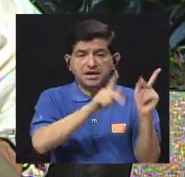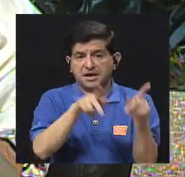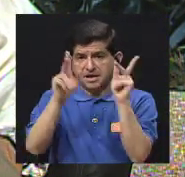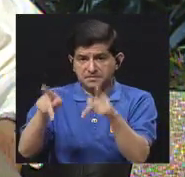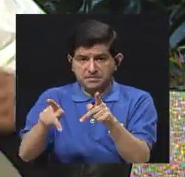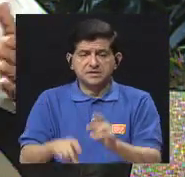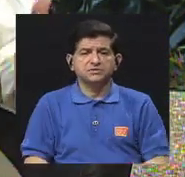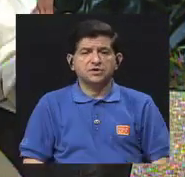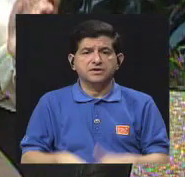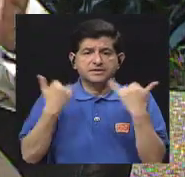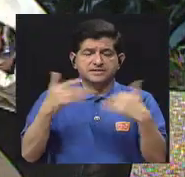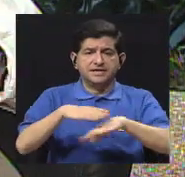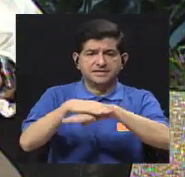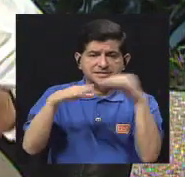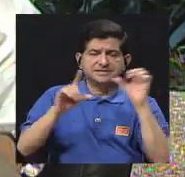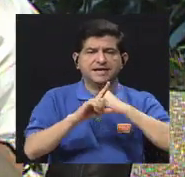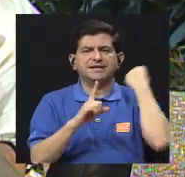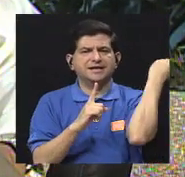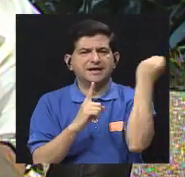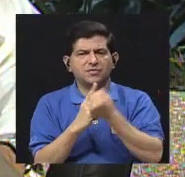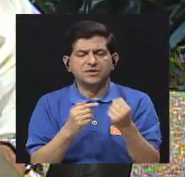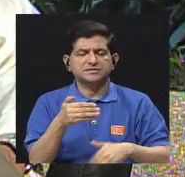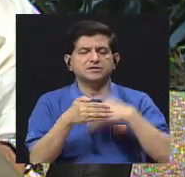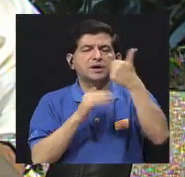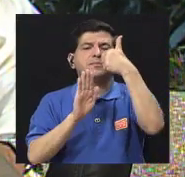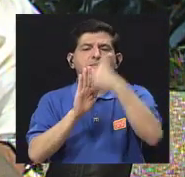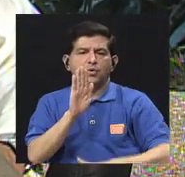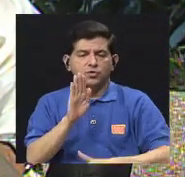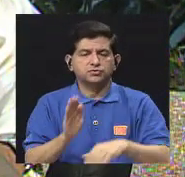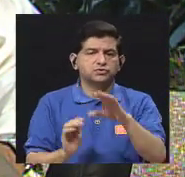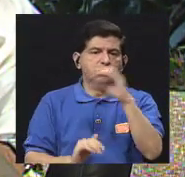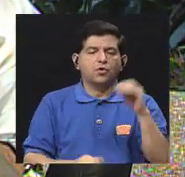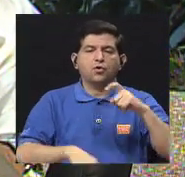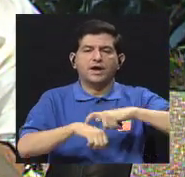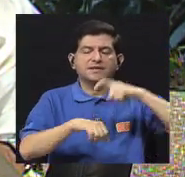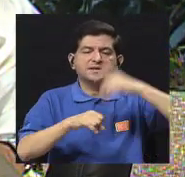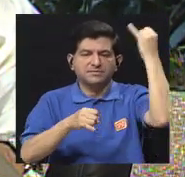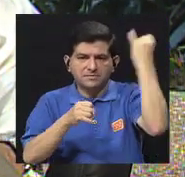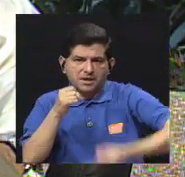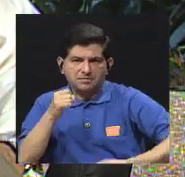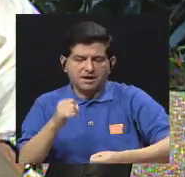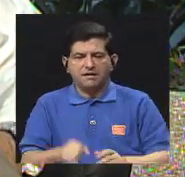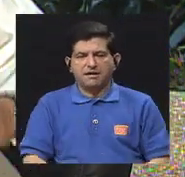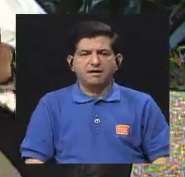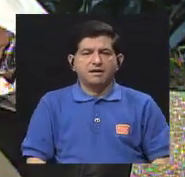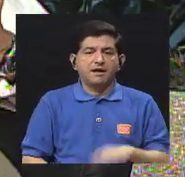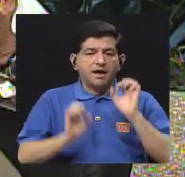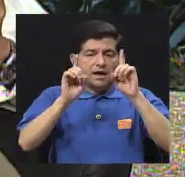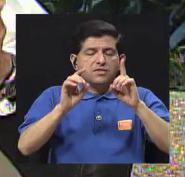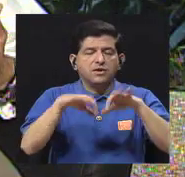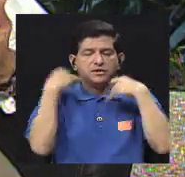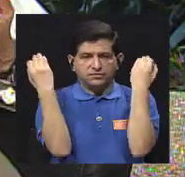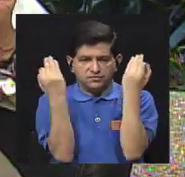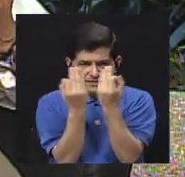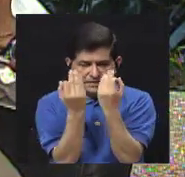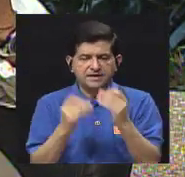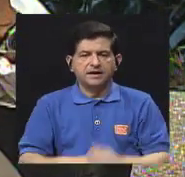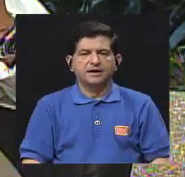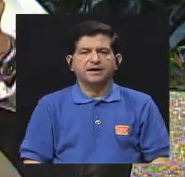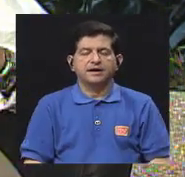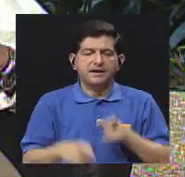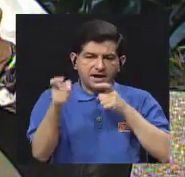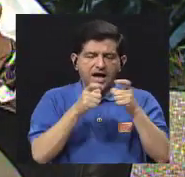pacientes que egresan en condiciones posoperatorias o en fase terminal para educar a la familia, para